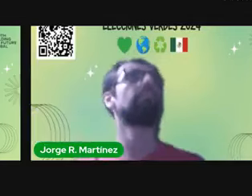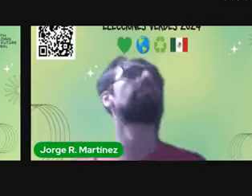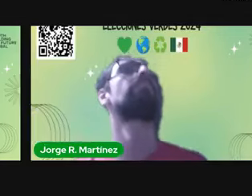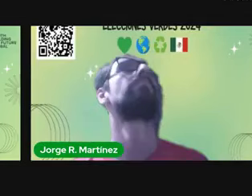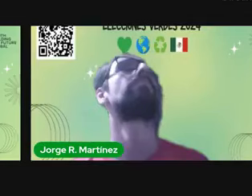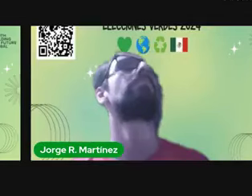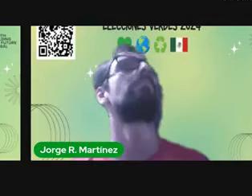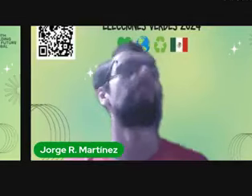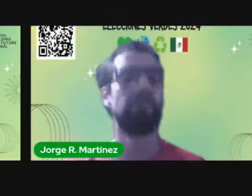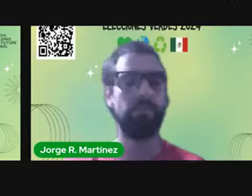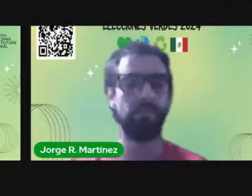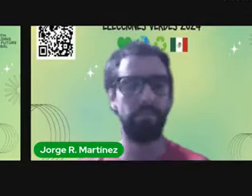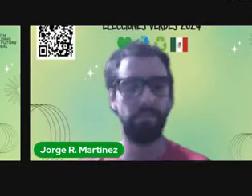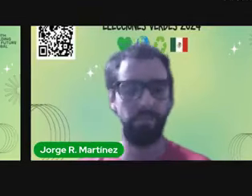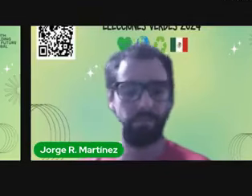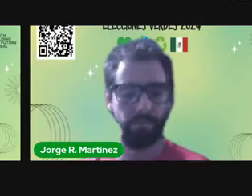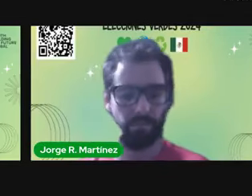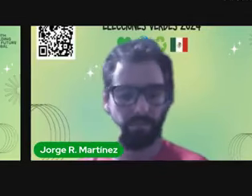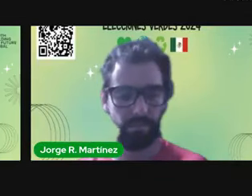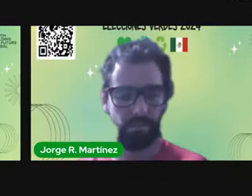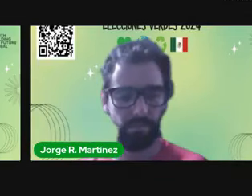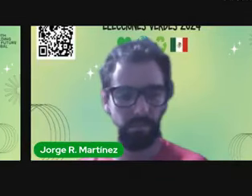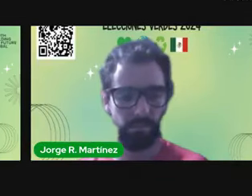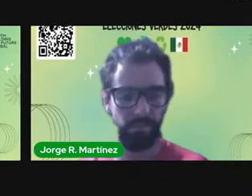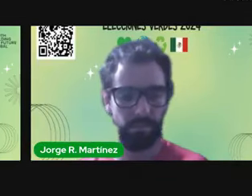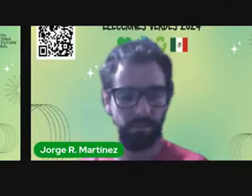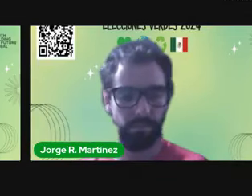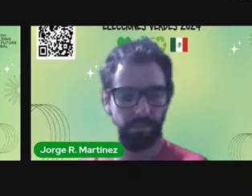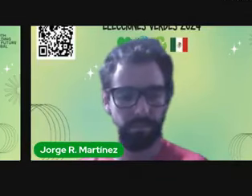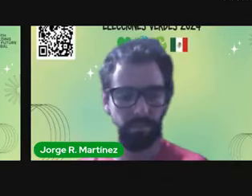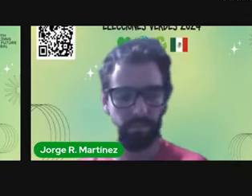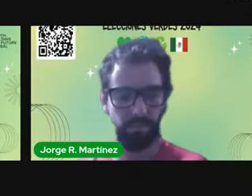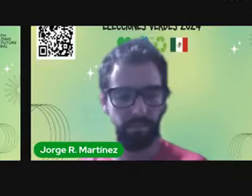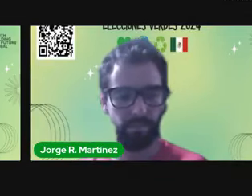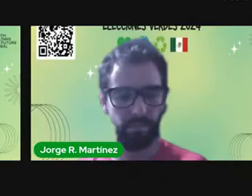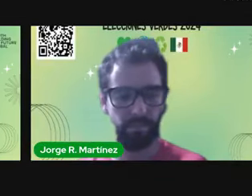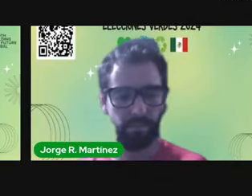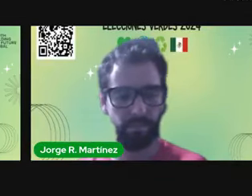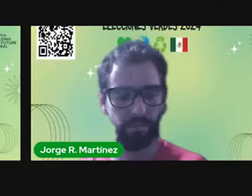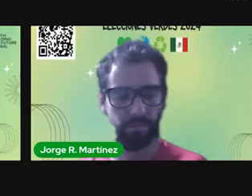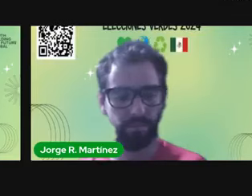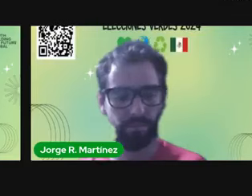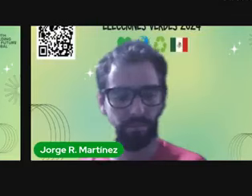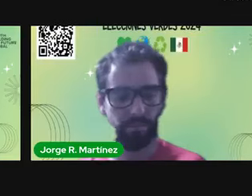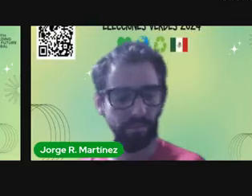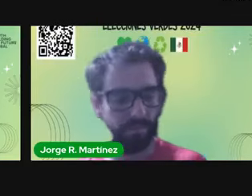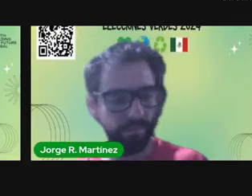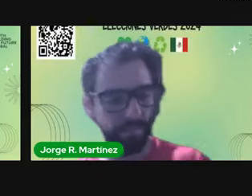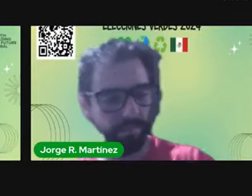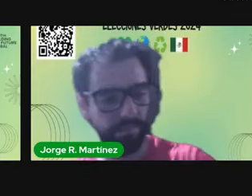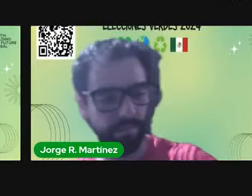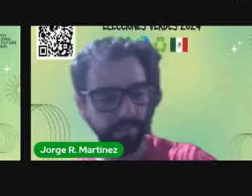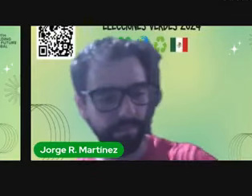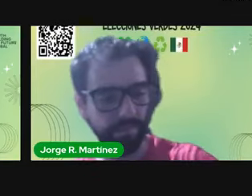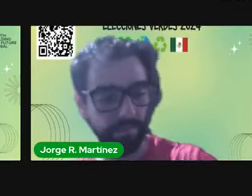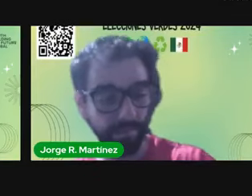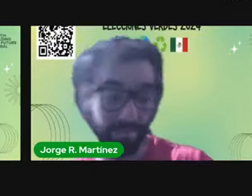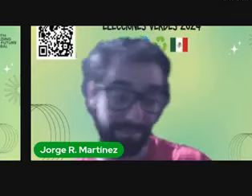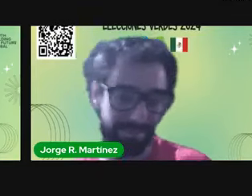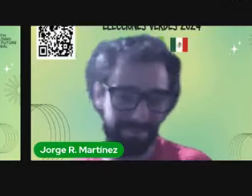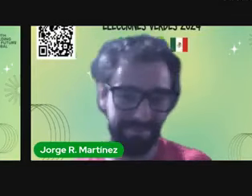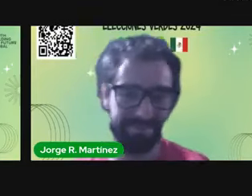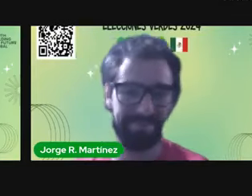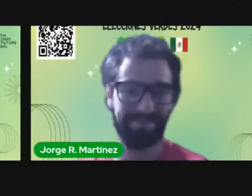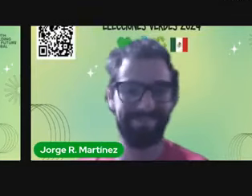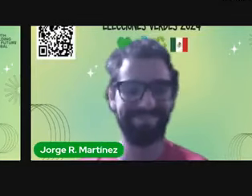hizo de recoger la basura no sé si esta hacía referencia al tema de la basura que llevaron en el escritorio la basura electoral